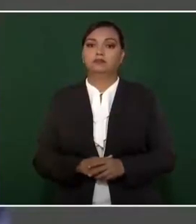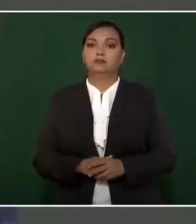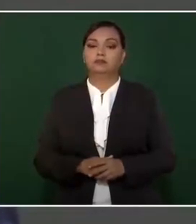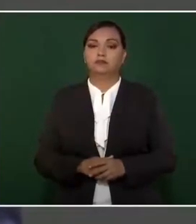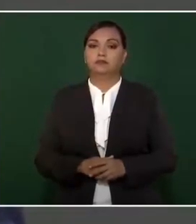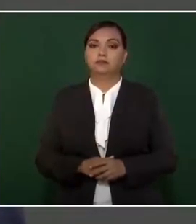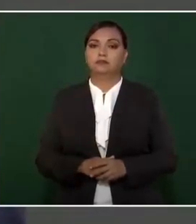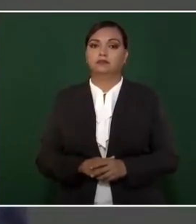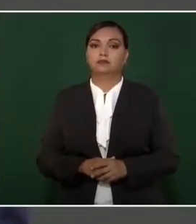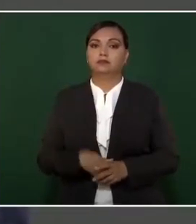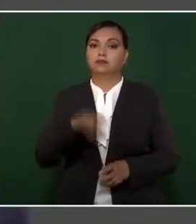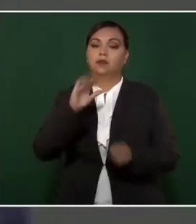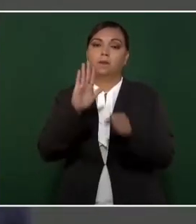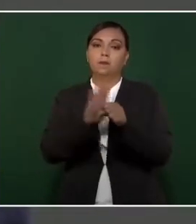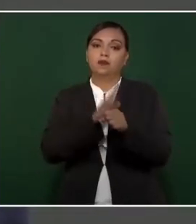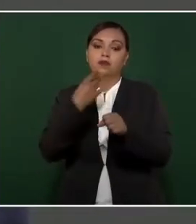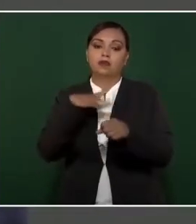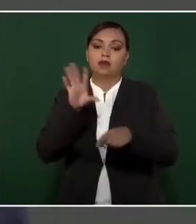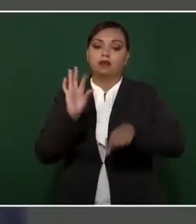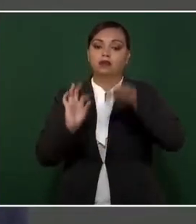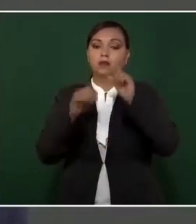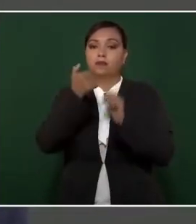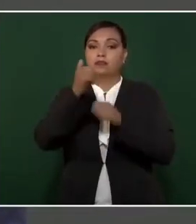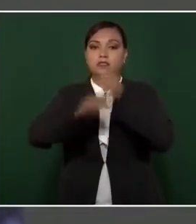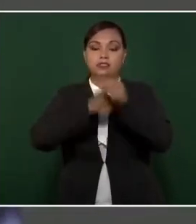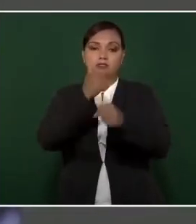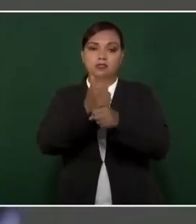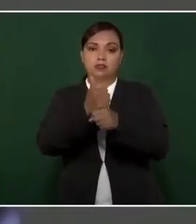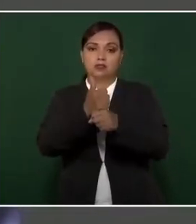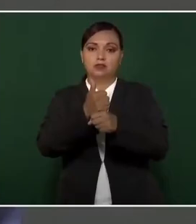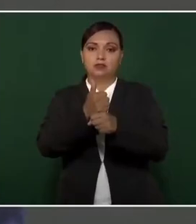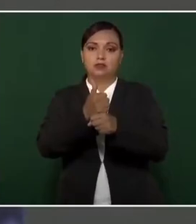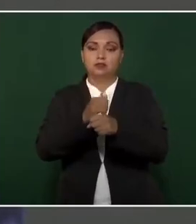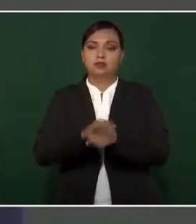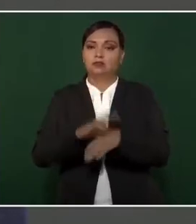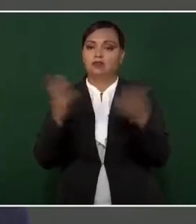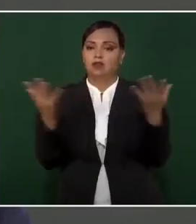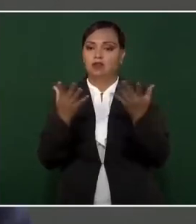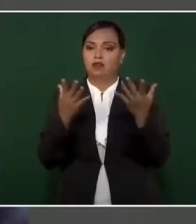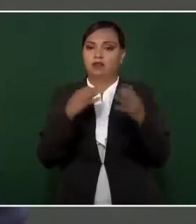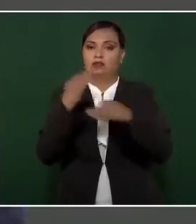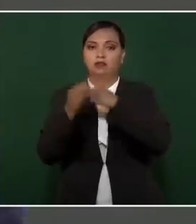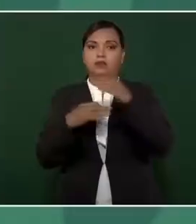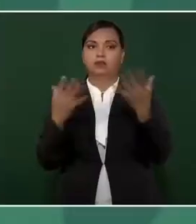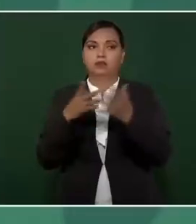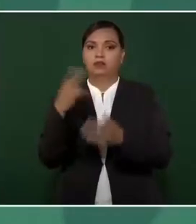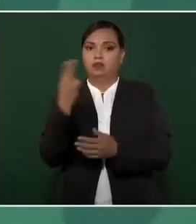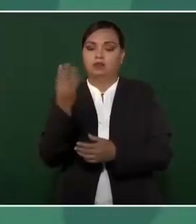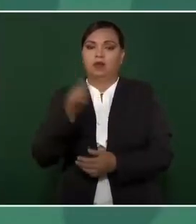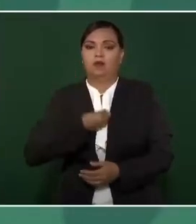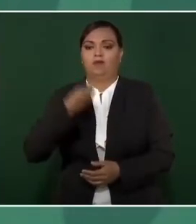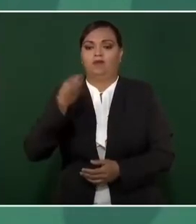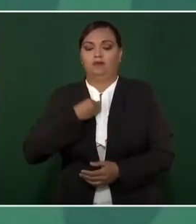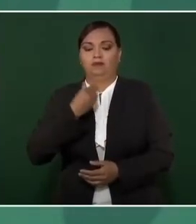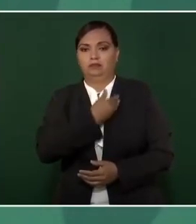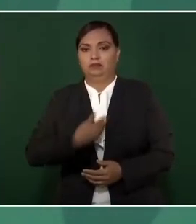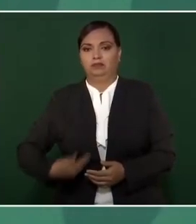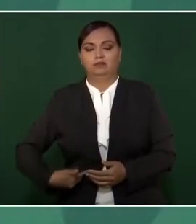No porque ya me eligieron por seis años, haga lo que haga, me tienen que aguantar.